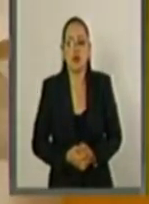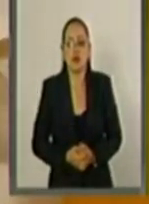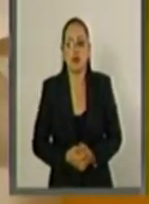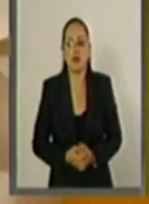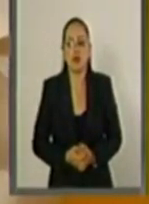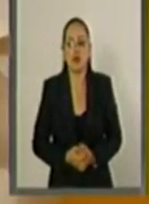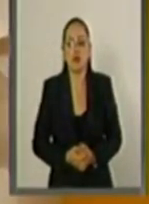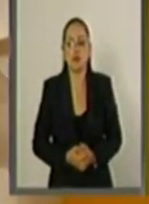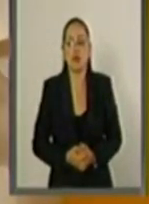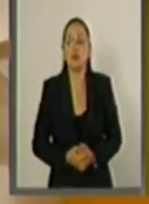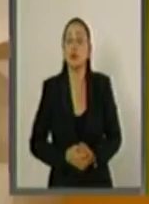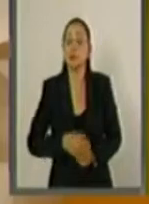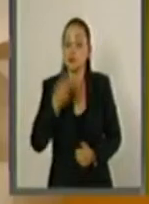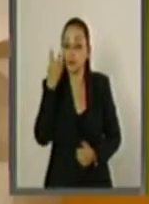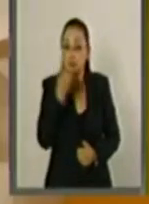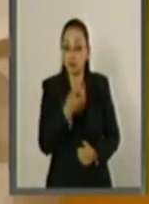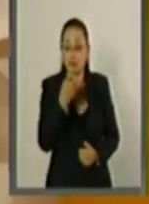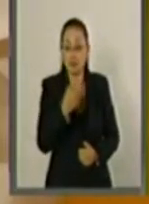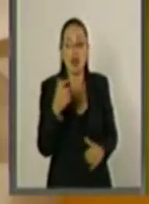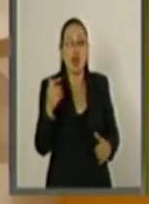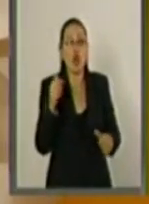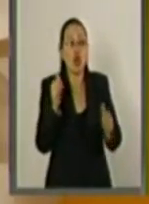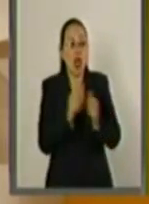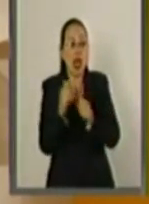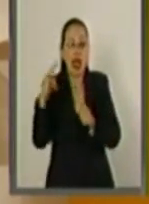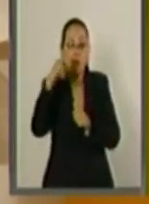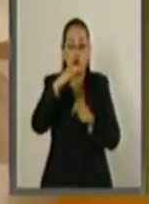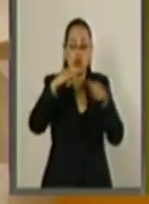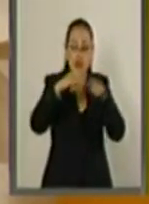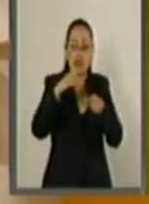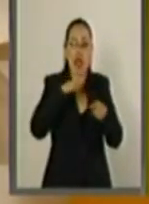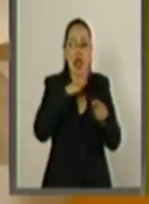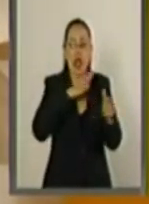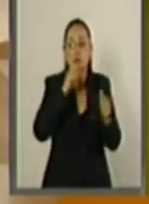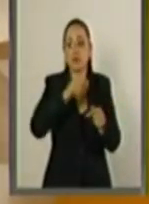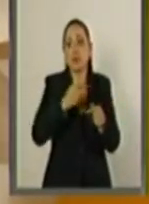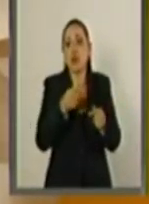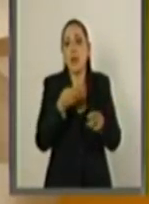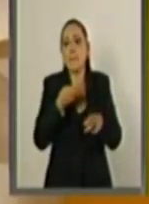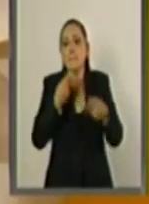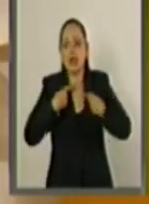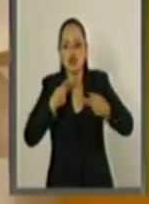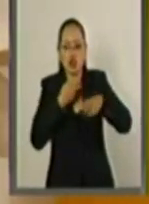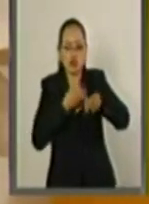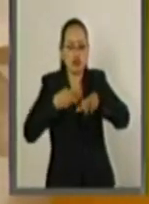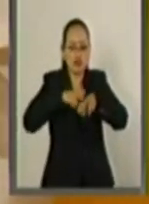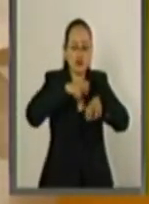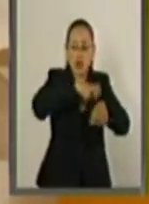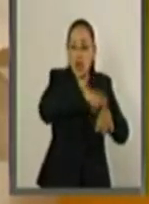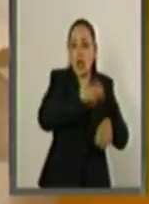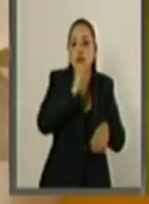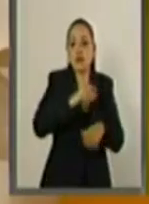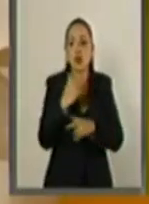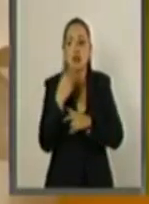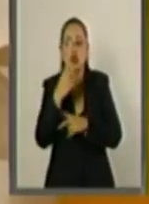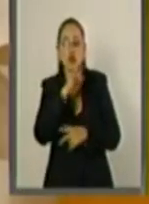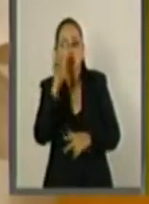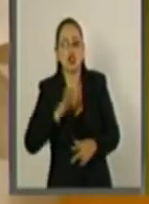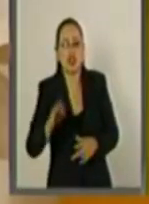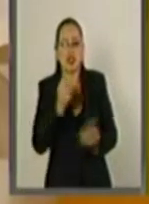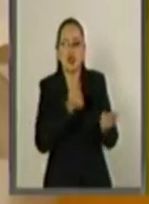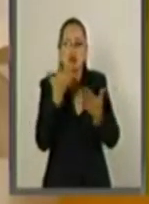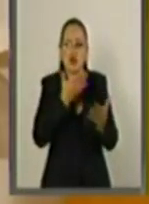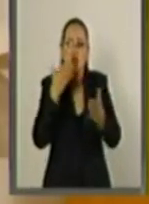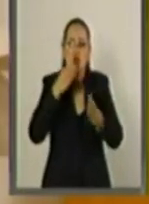Ya que a través de él se lleva a cabo el 70% del movimiento de pasajeros y el 52% del traslado de